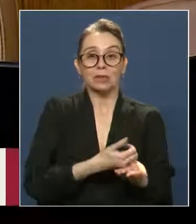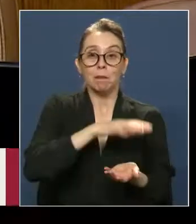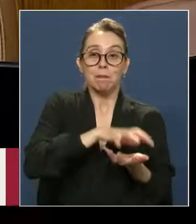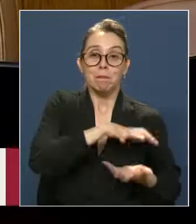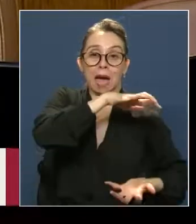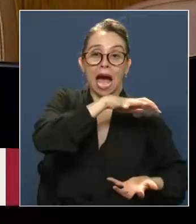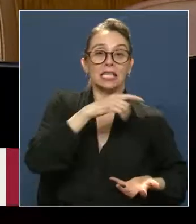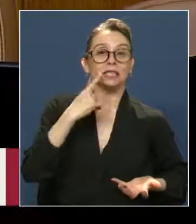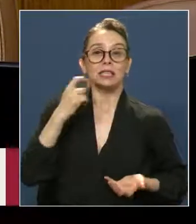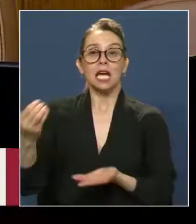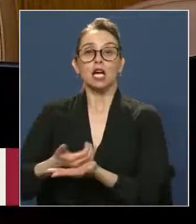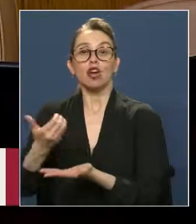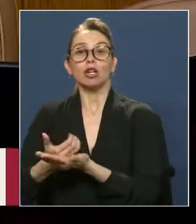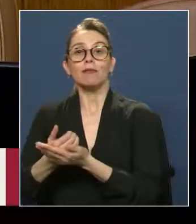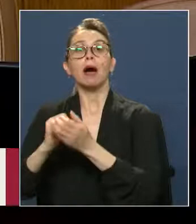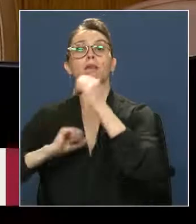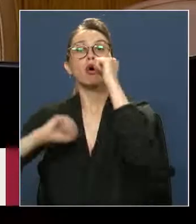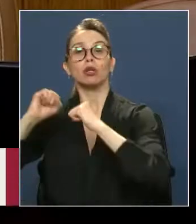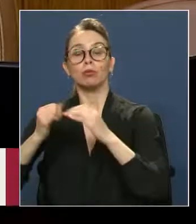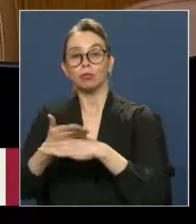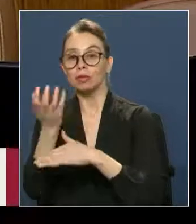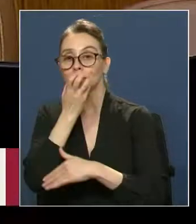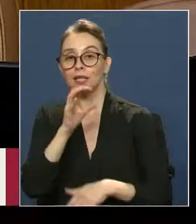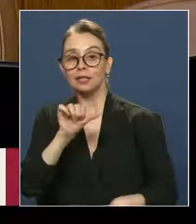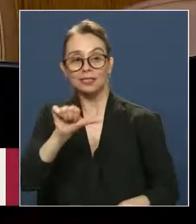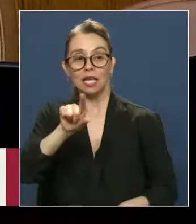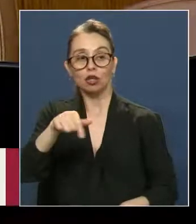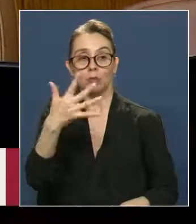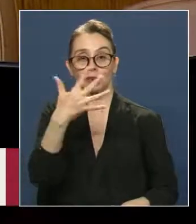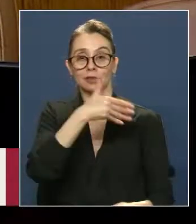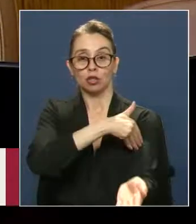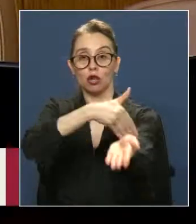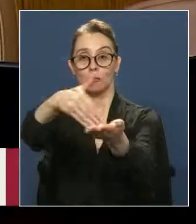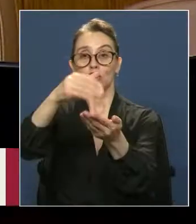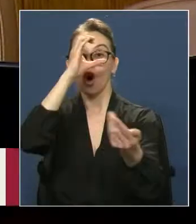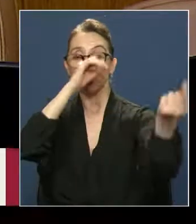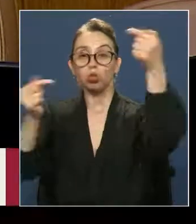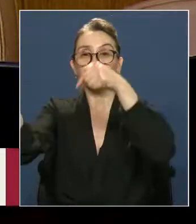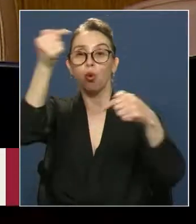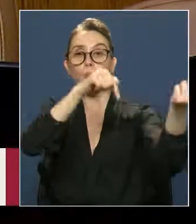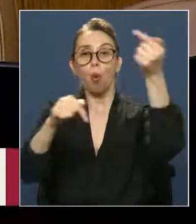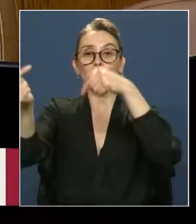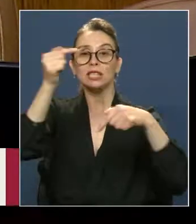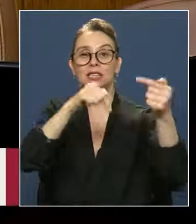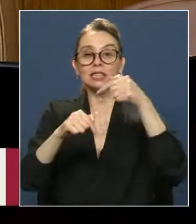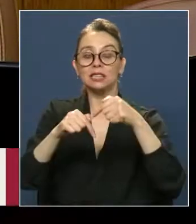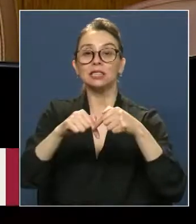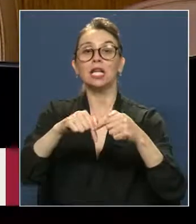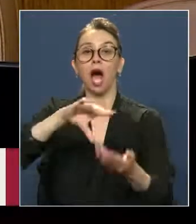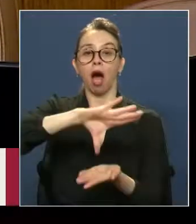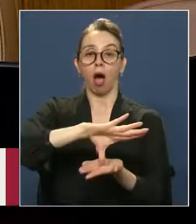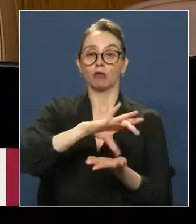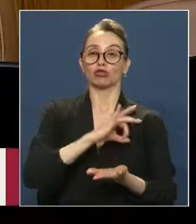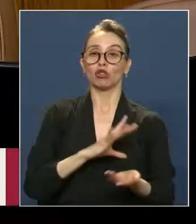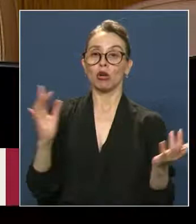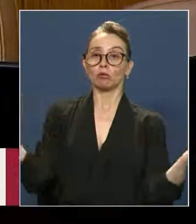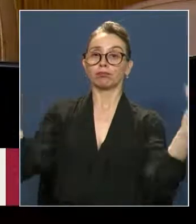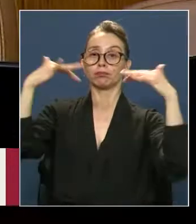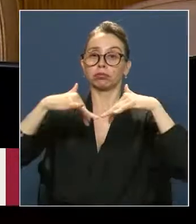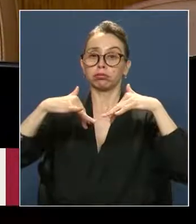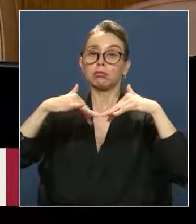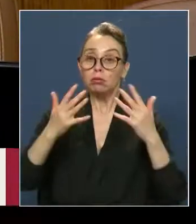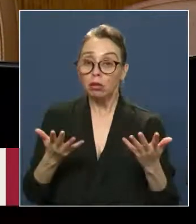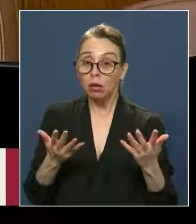del salmón, cómo 6,5 millones de turistas visitaban el país. Y